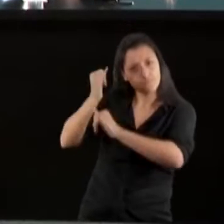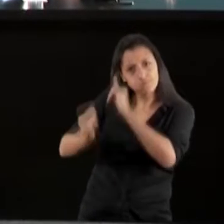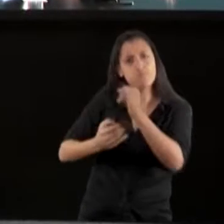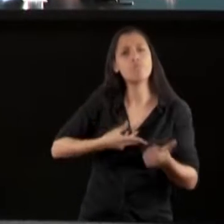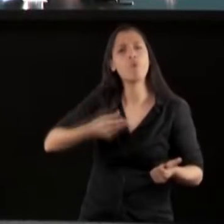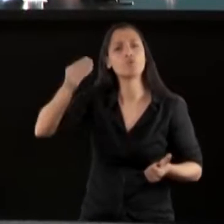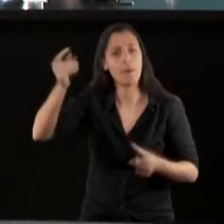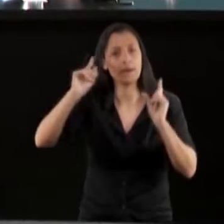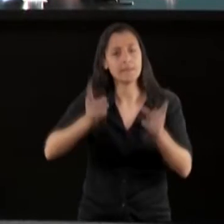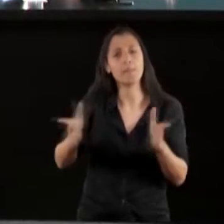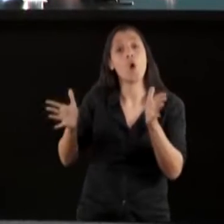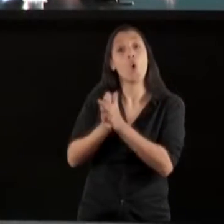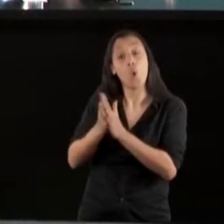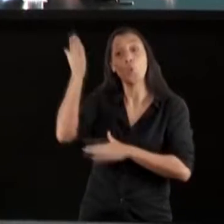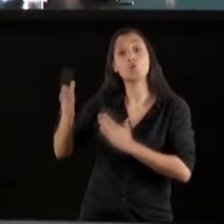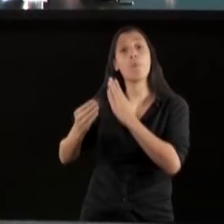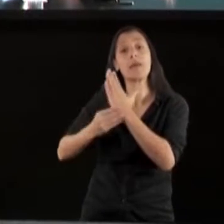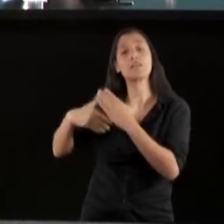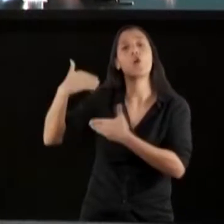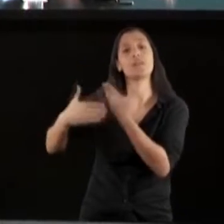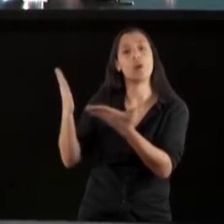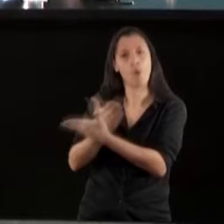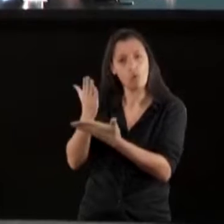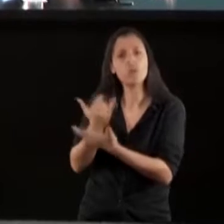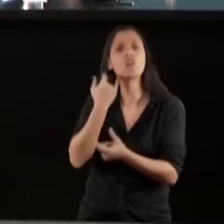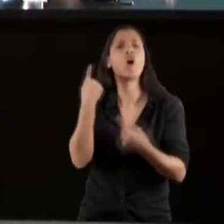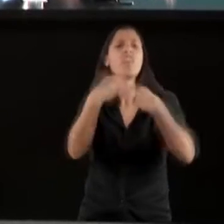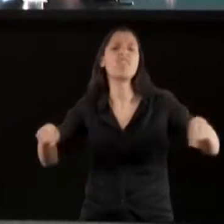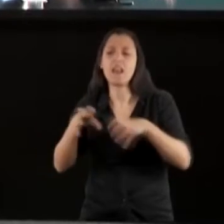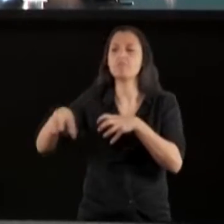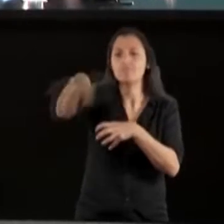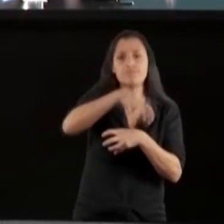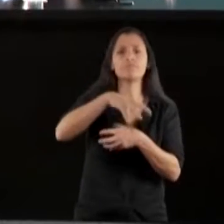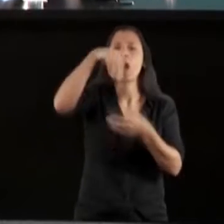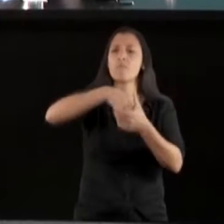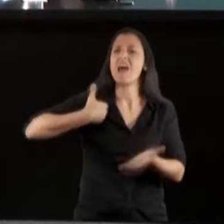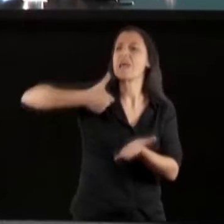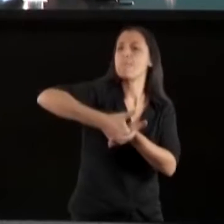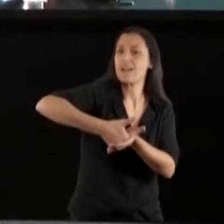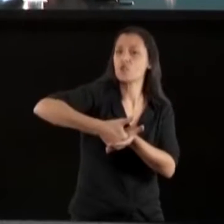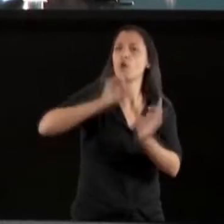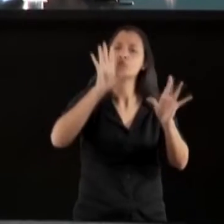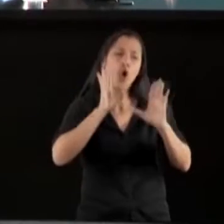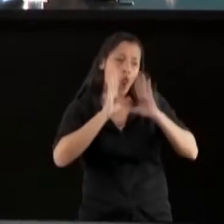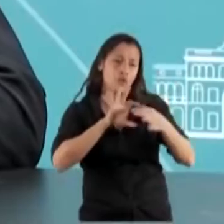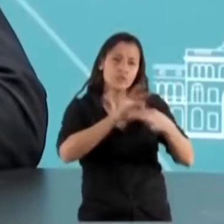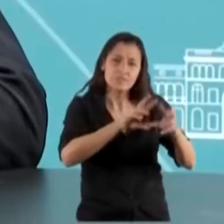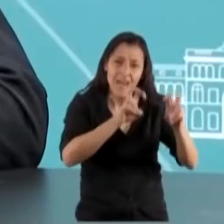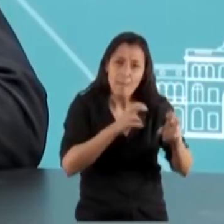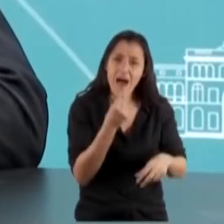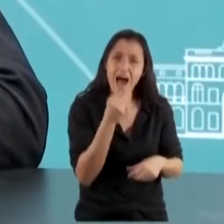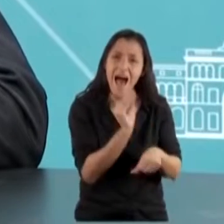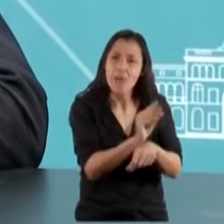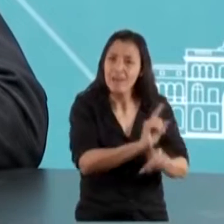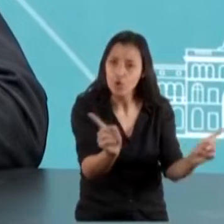con el Ministro de Desarrollo Productivo también, en diferentes áreas, inversiones que se vienen llevando adelante, no solo vinculadas a alimentos,